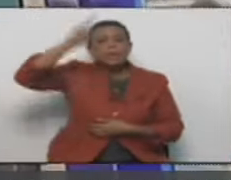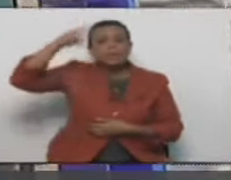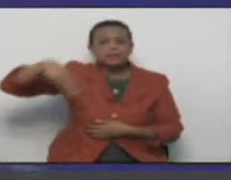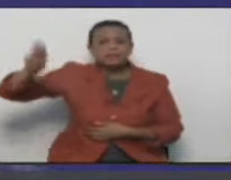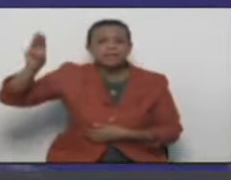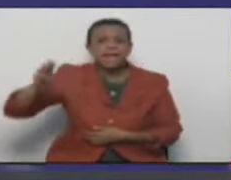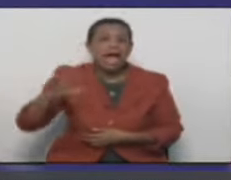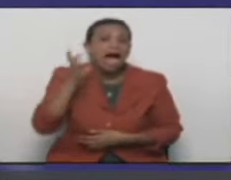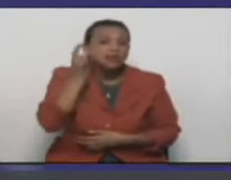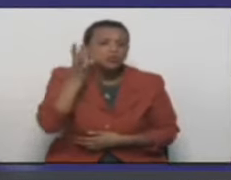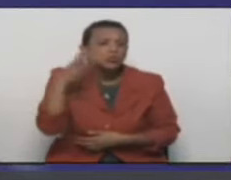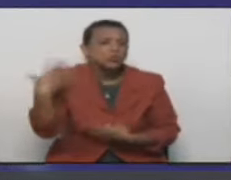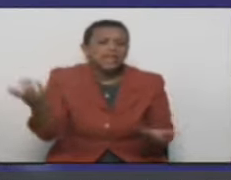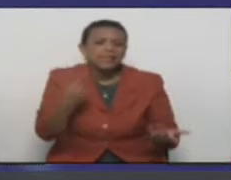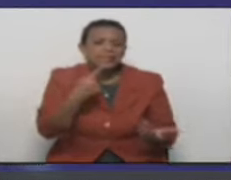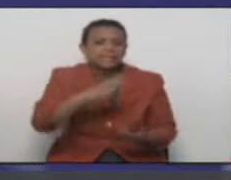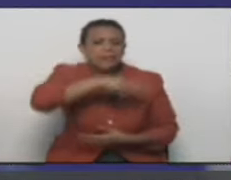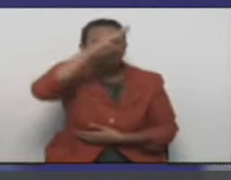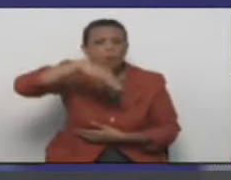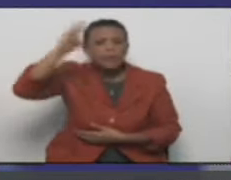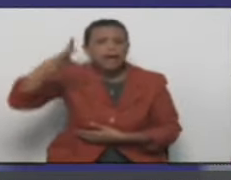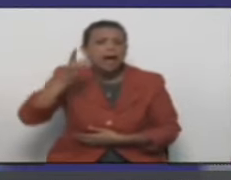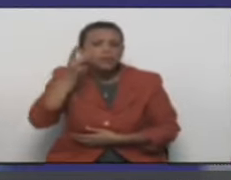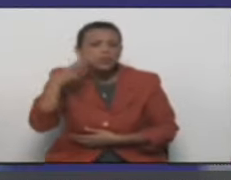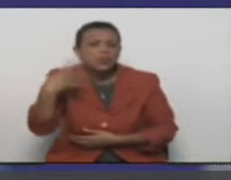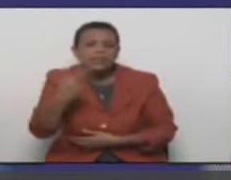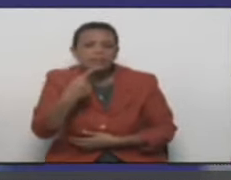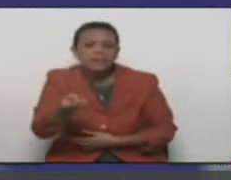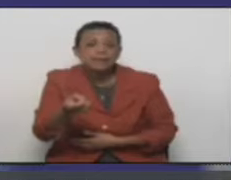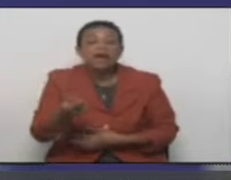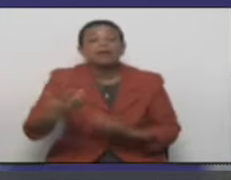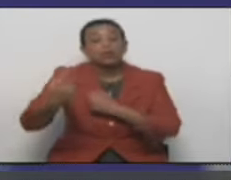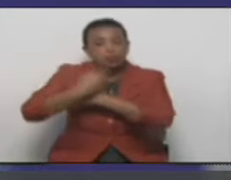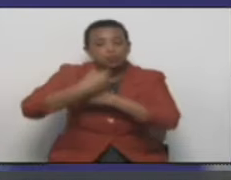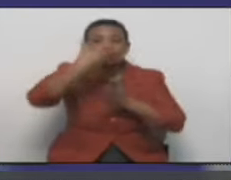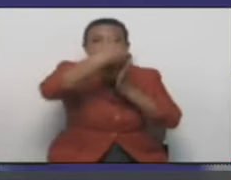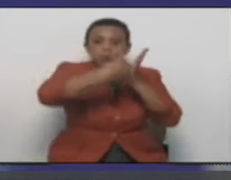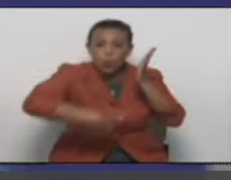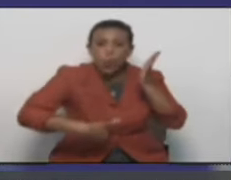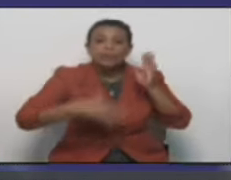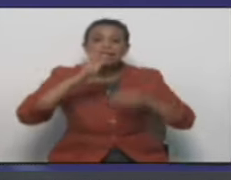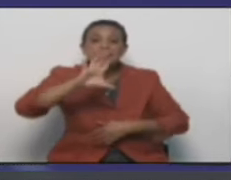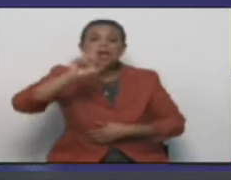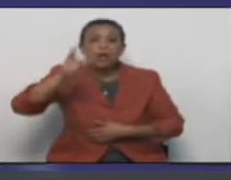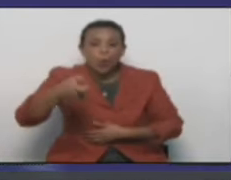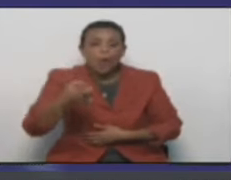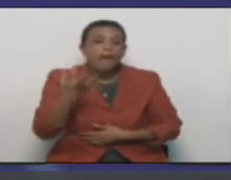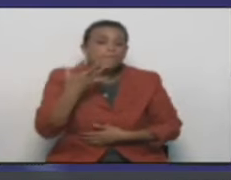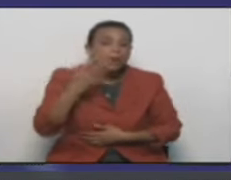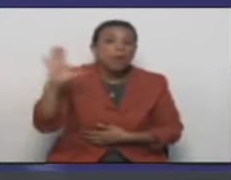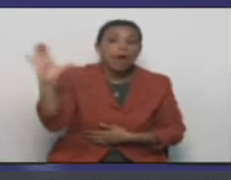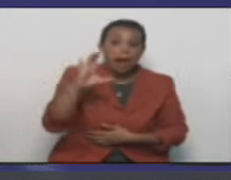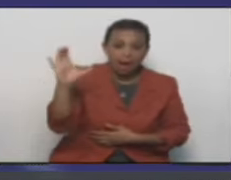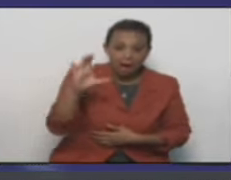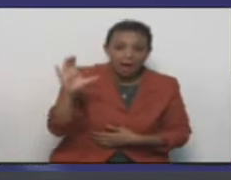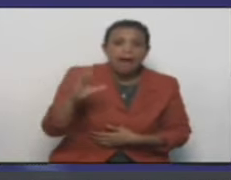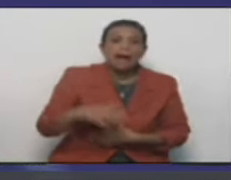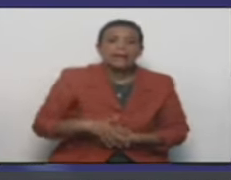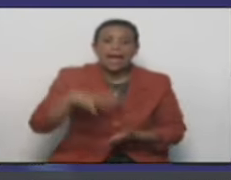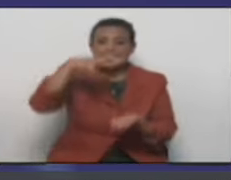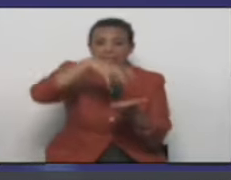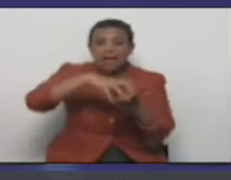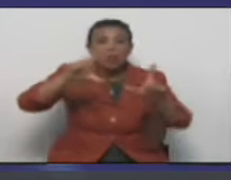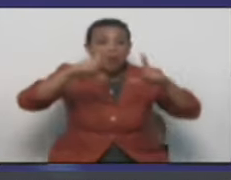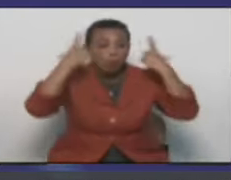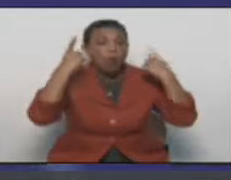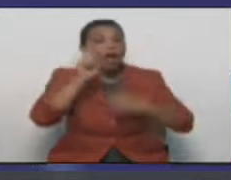Sí, Movilnet también se pone por supuesto. Esto fue una instrucción. Y también tenemos 5G, en este caso en Caracas y en el estado La